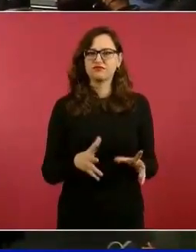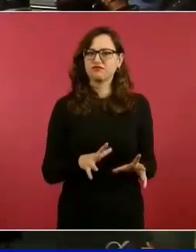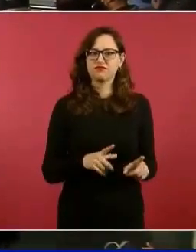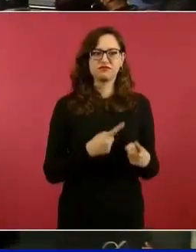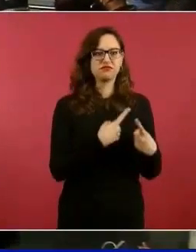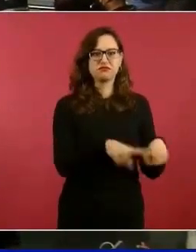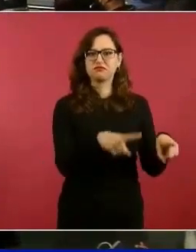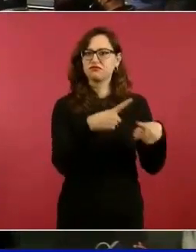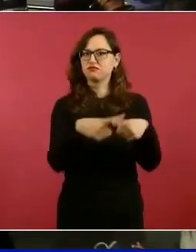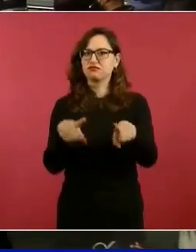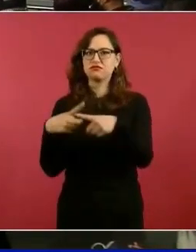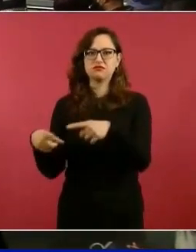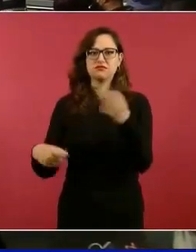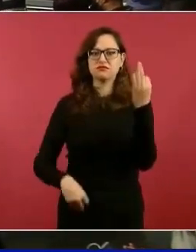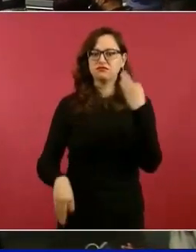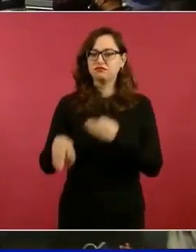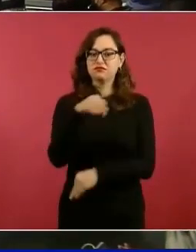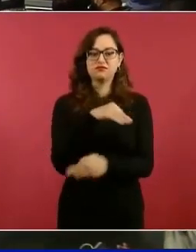movimientos.